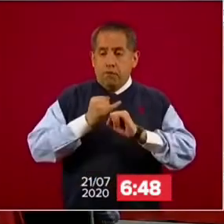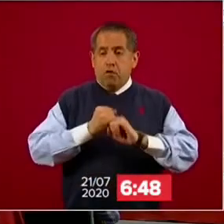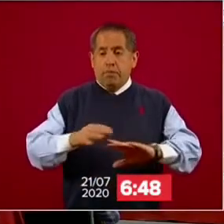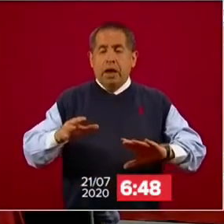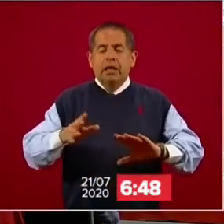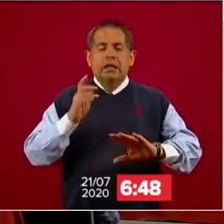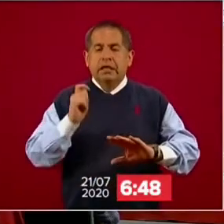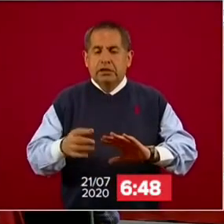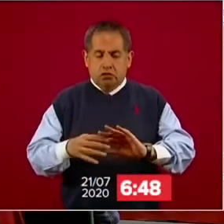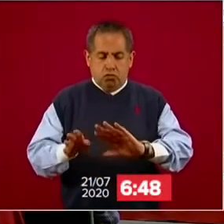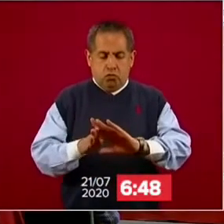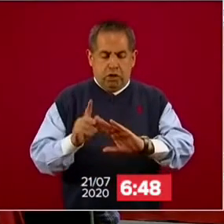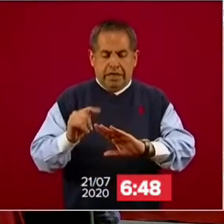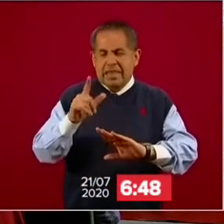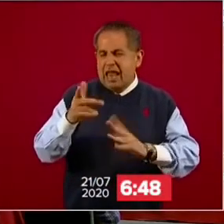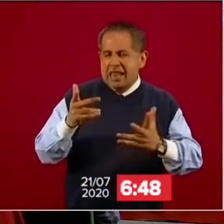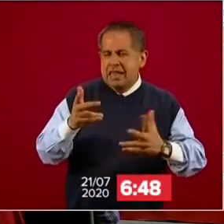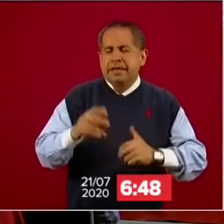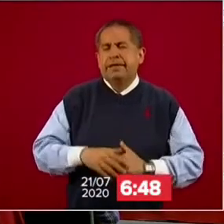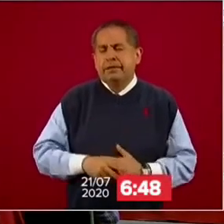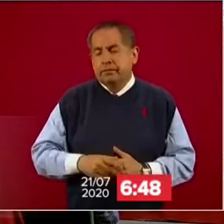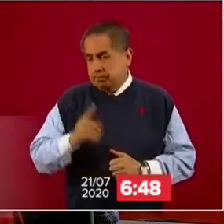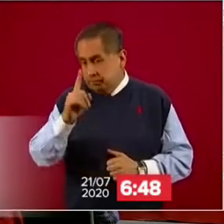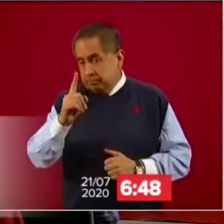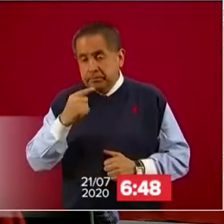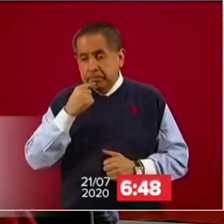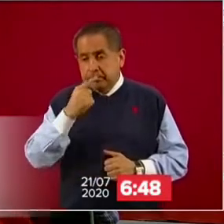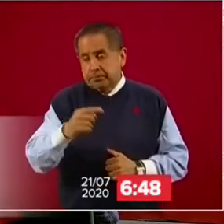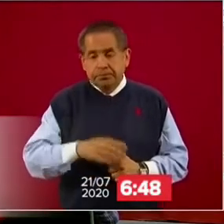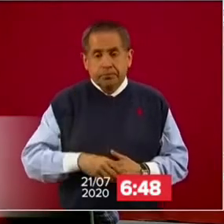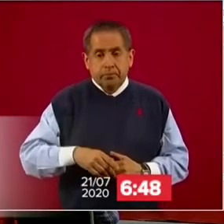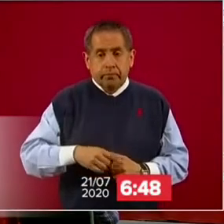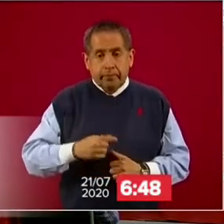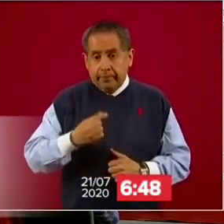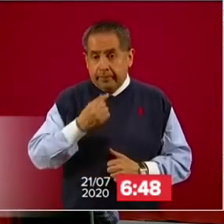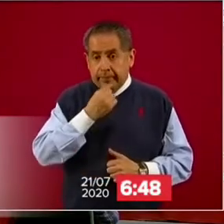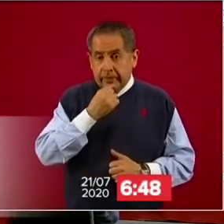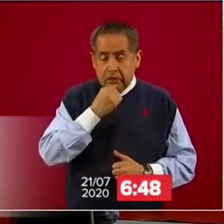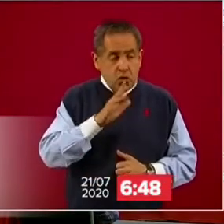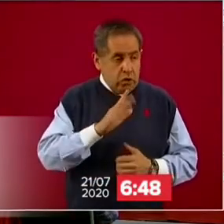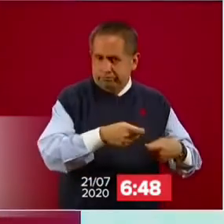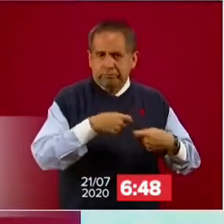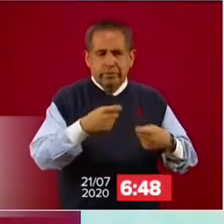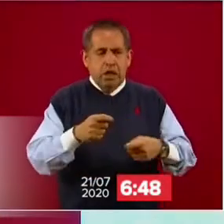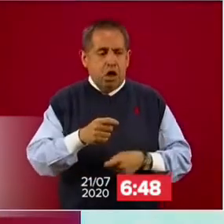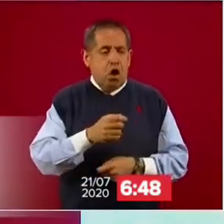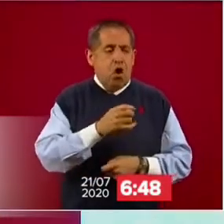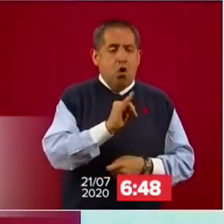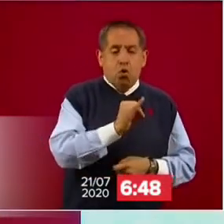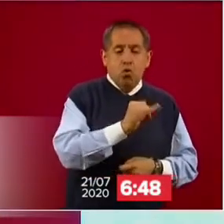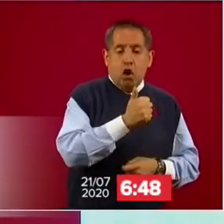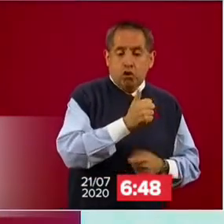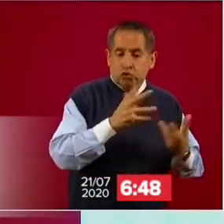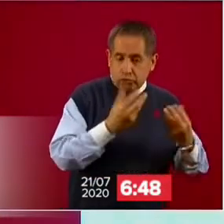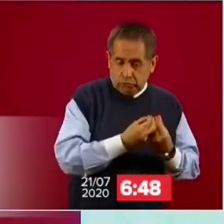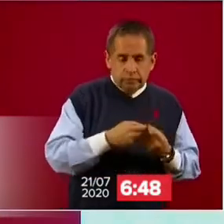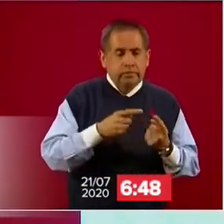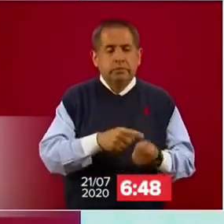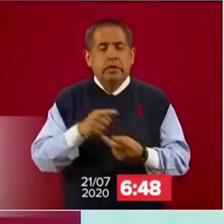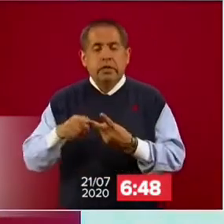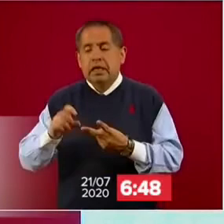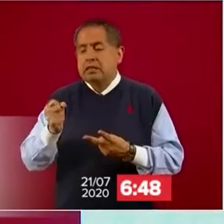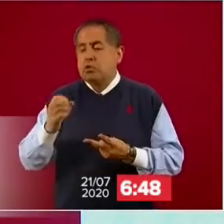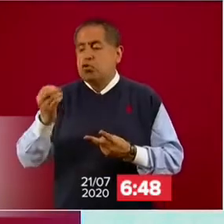subsecretaria Ariadna Montiel coincidieron en que el trabajo conjunto entre la federación y las autoridades municipales y estatales deberá de sacar de la